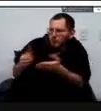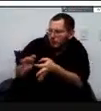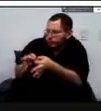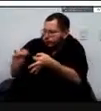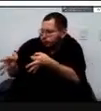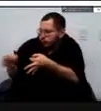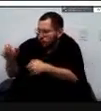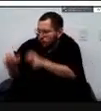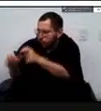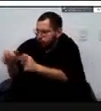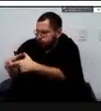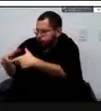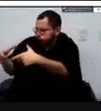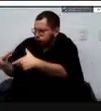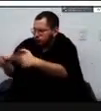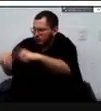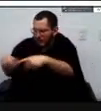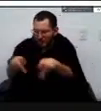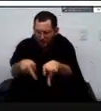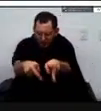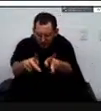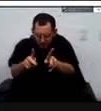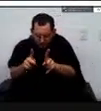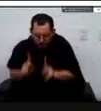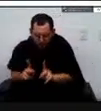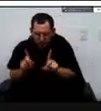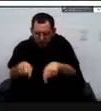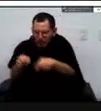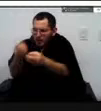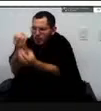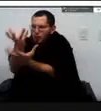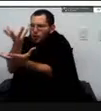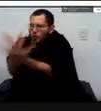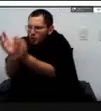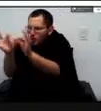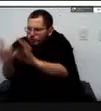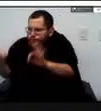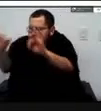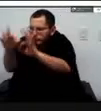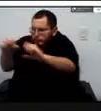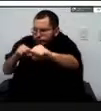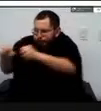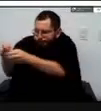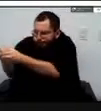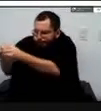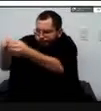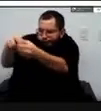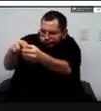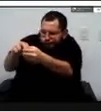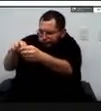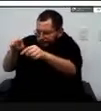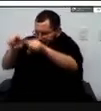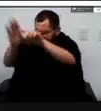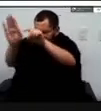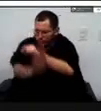puentes y estructuras vitales para la movilidad y la comunicación en el departamento del meta